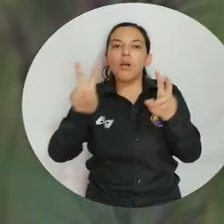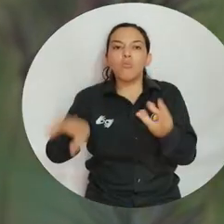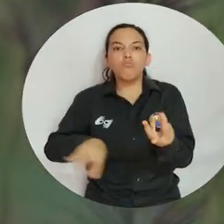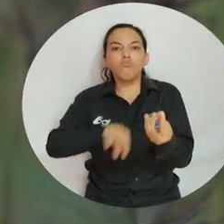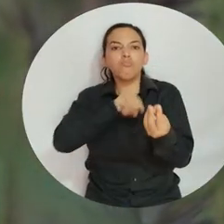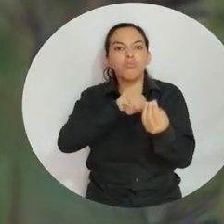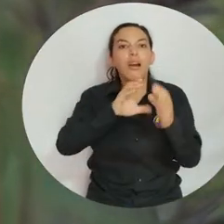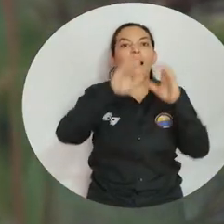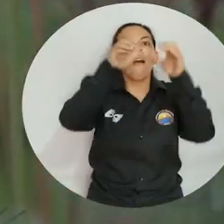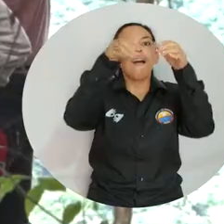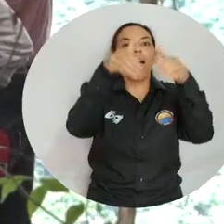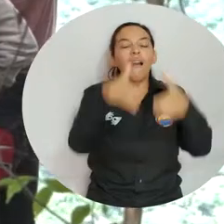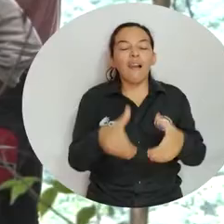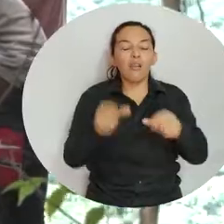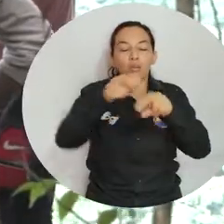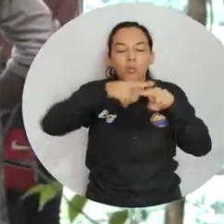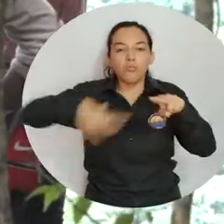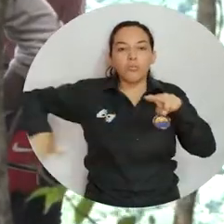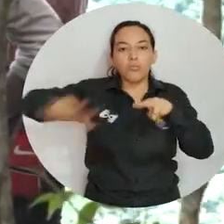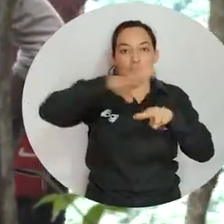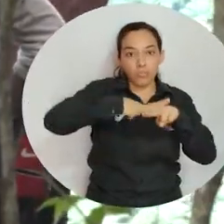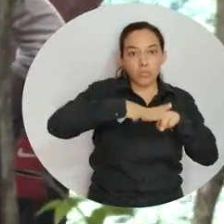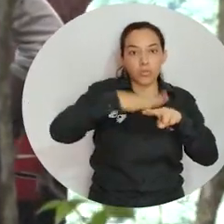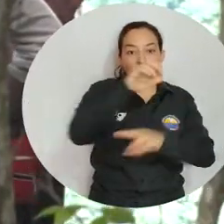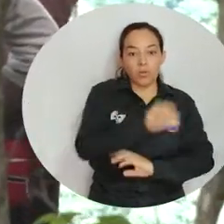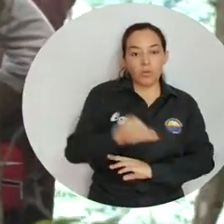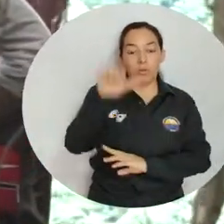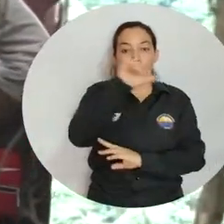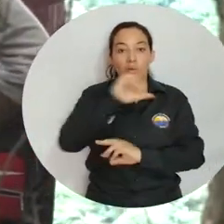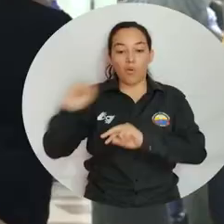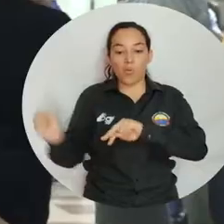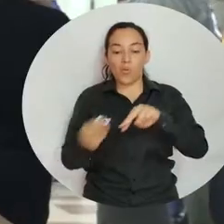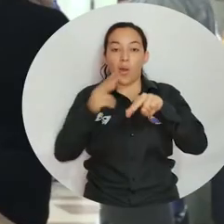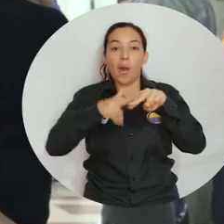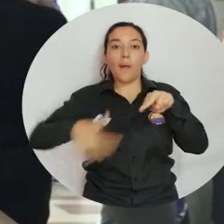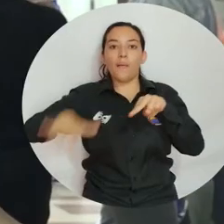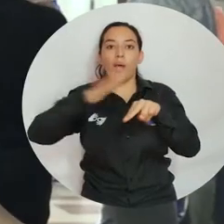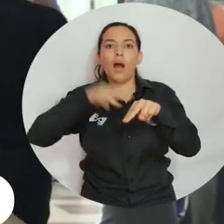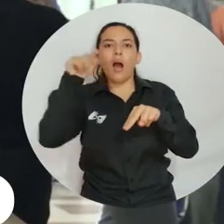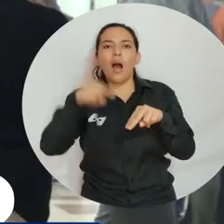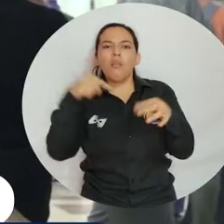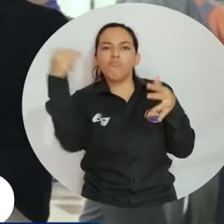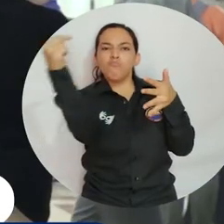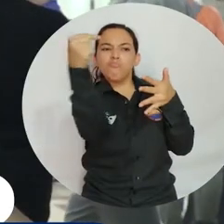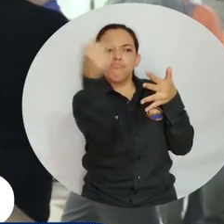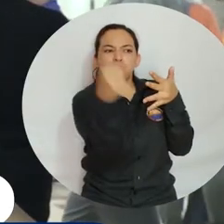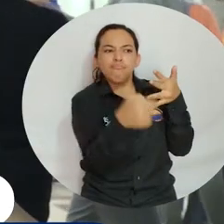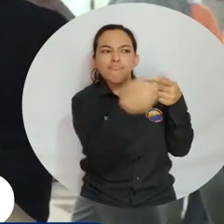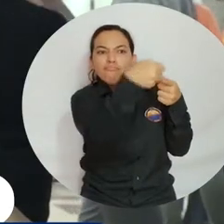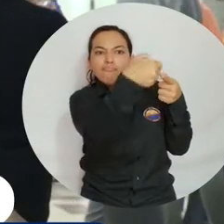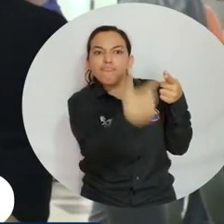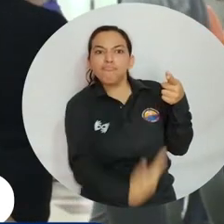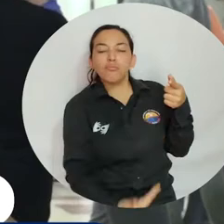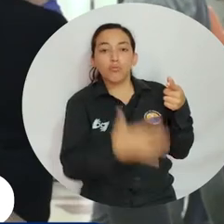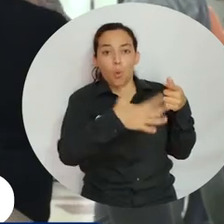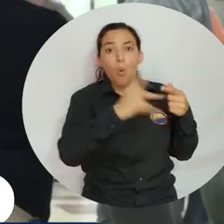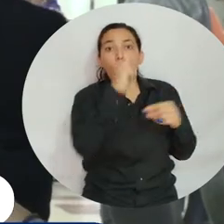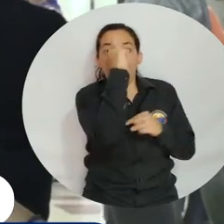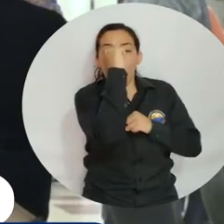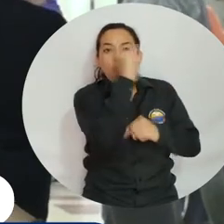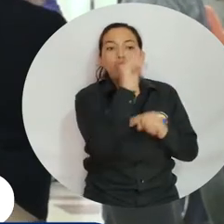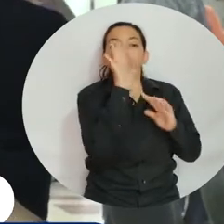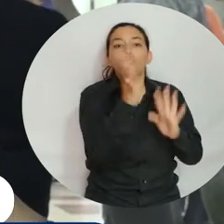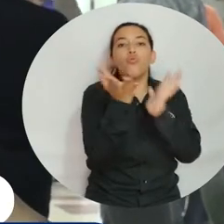Ambiental, creamos el perfil arroba educación ambiental. Allí encontramos contenido creado al 100%